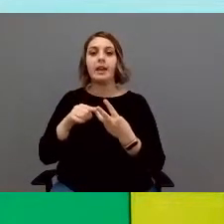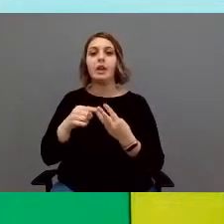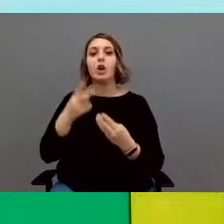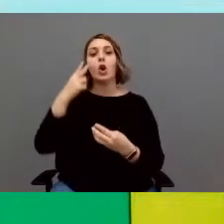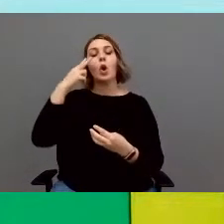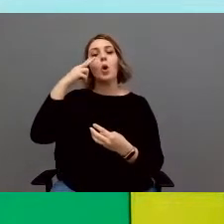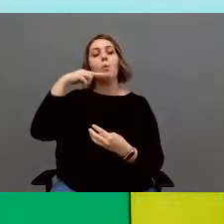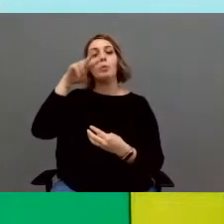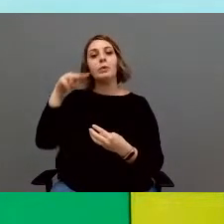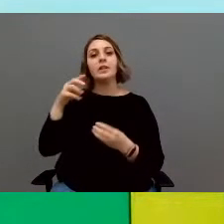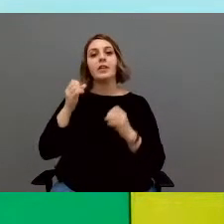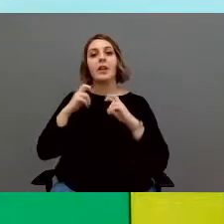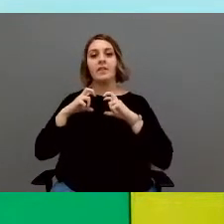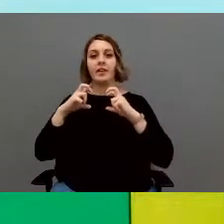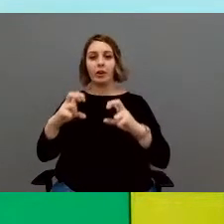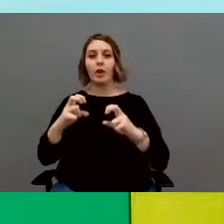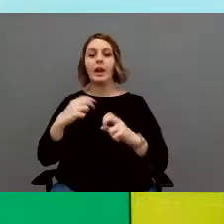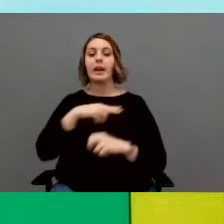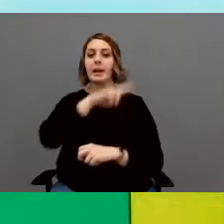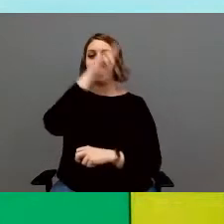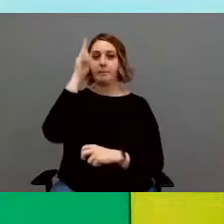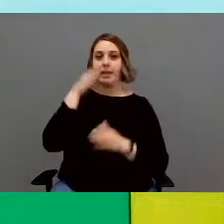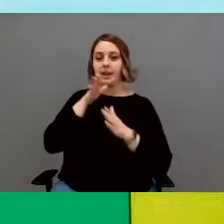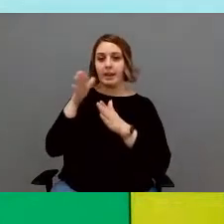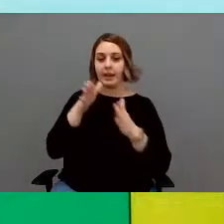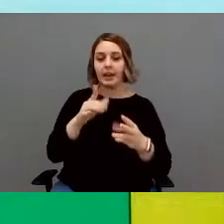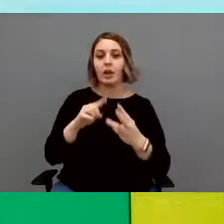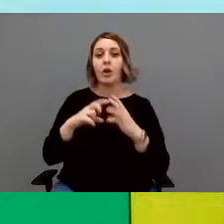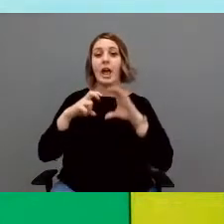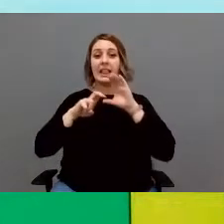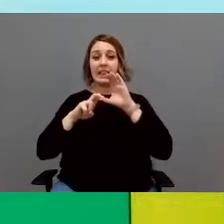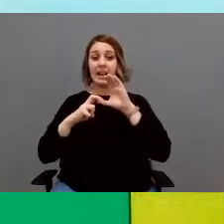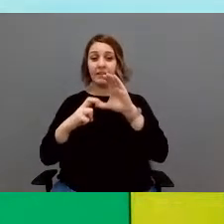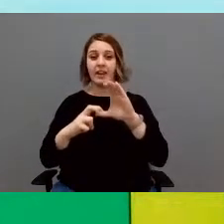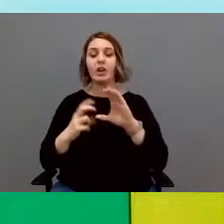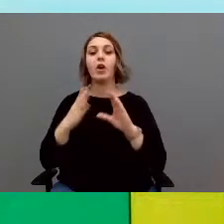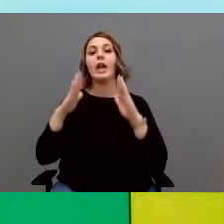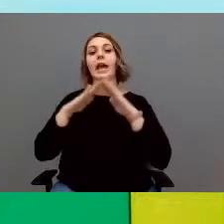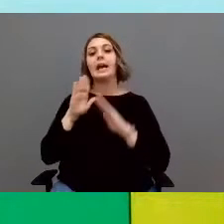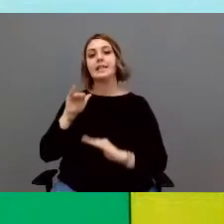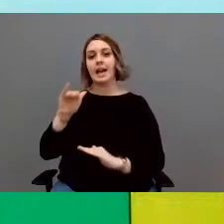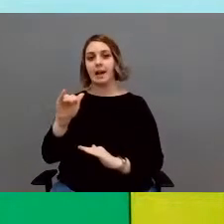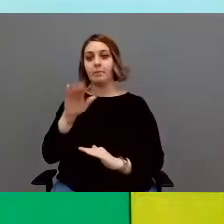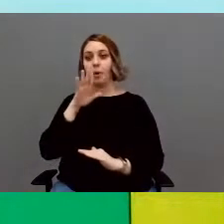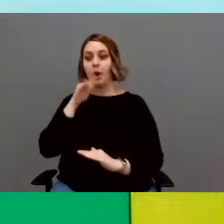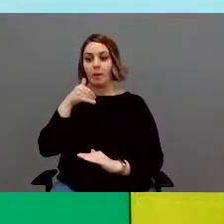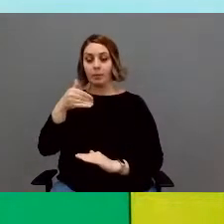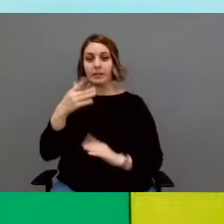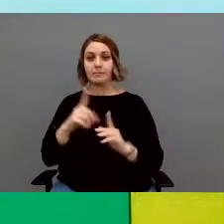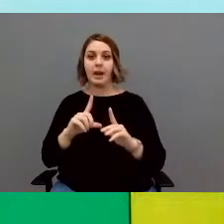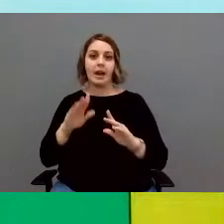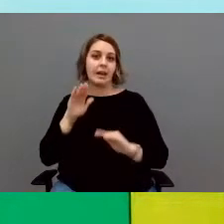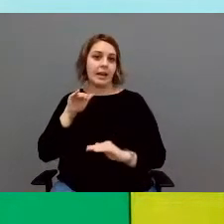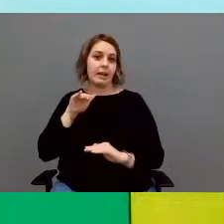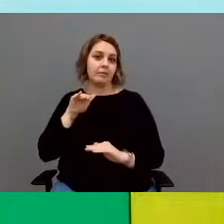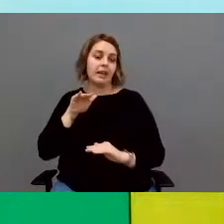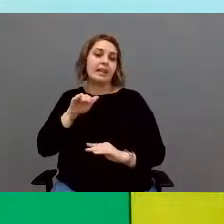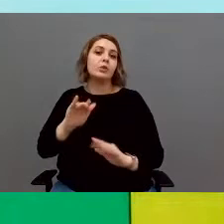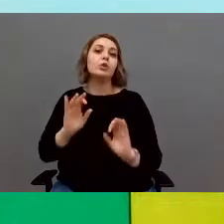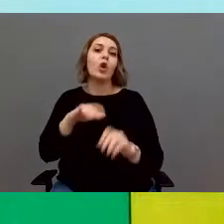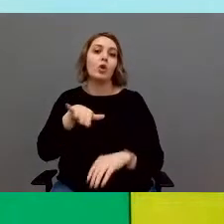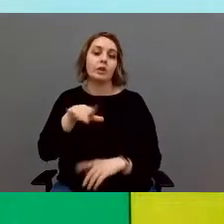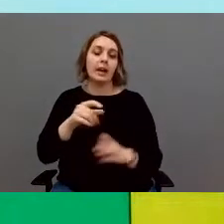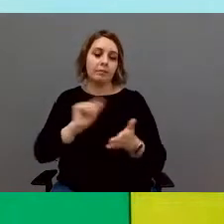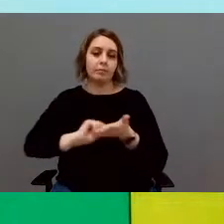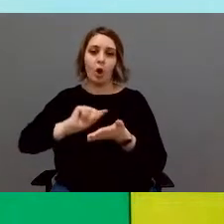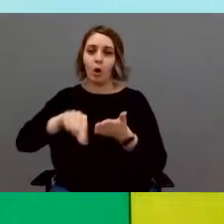al Museo del Ferrocarril y Madrid Río, al Teleférico y la Casa de Campo y ya estamos planificando la siguiente salida. Tenemos que decir